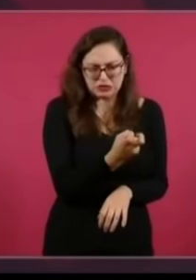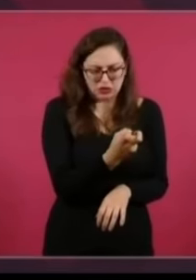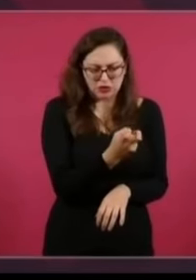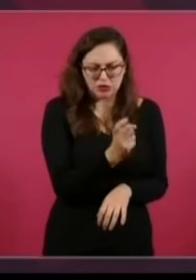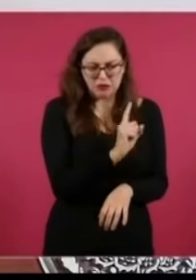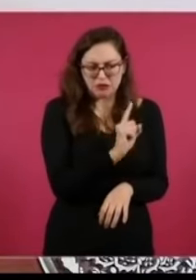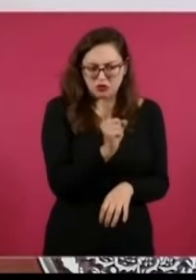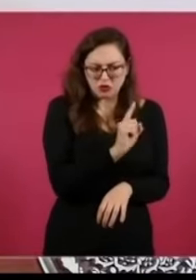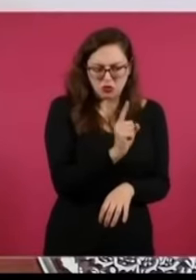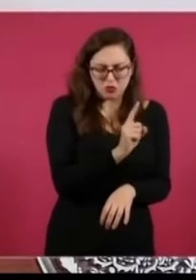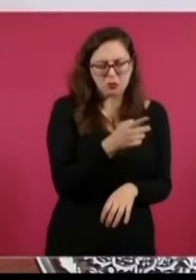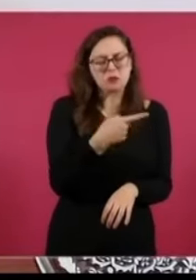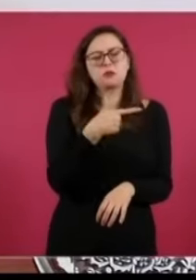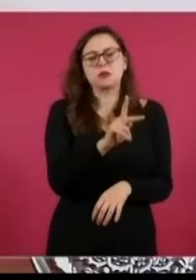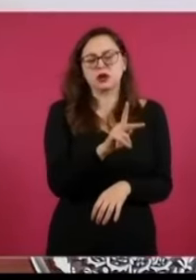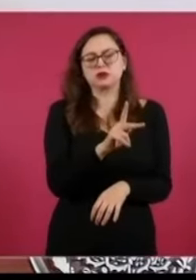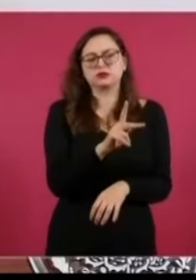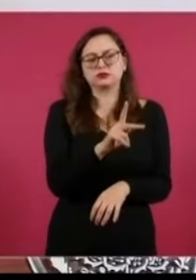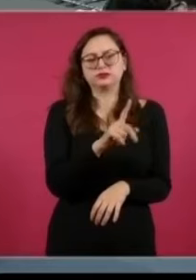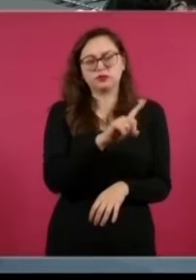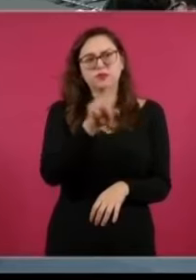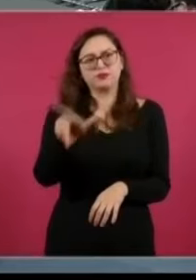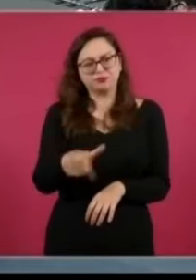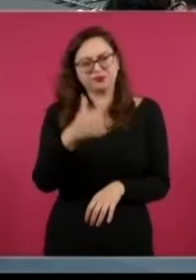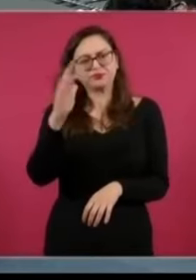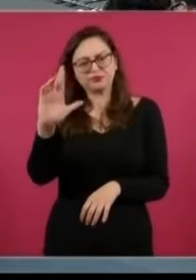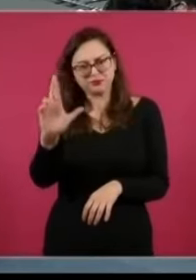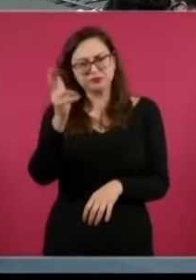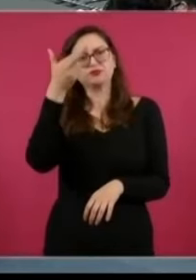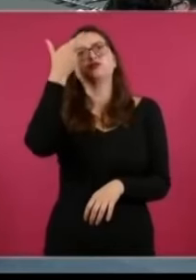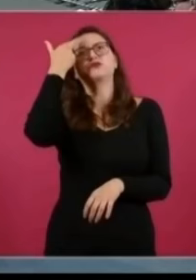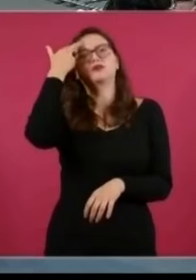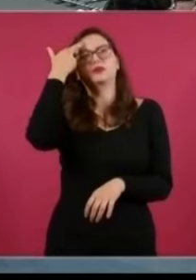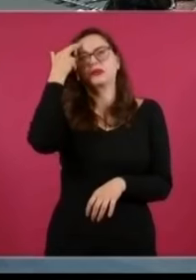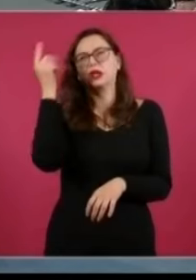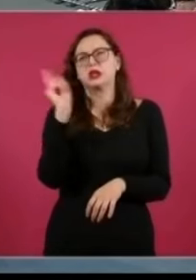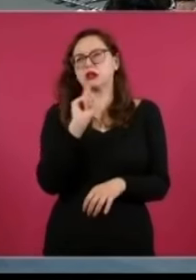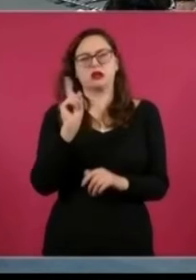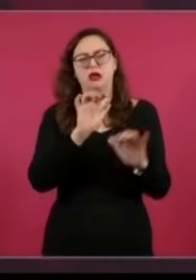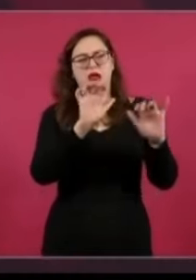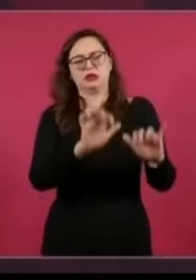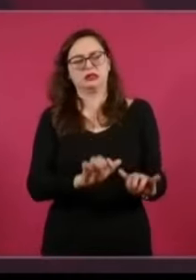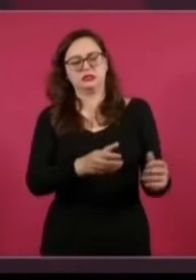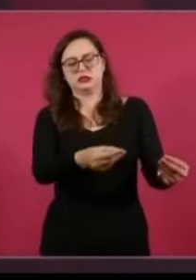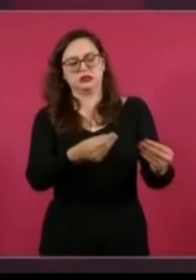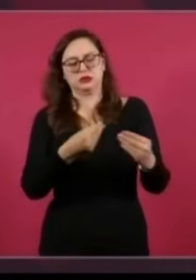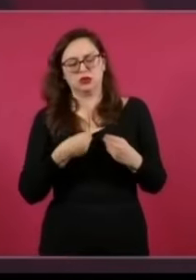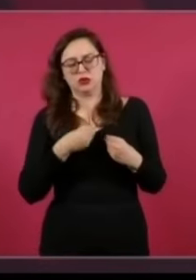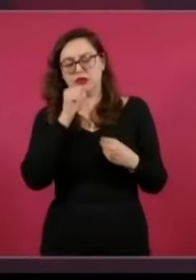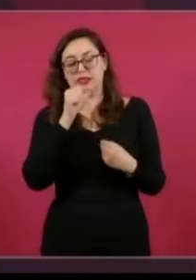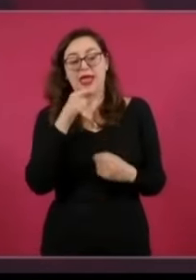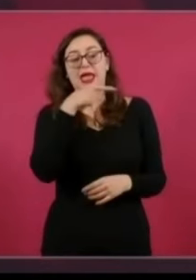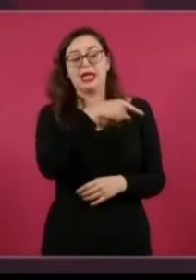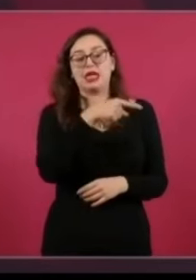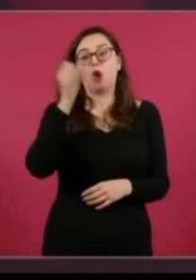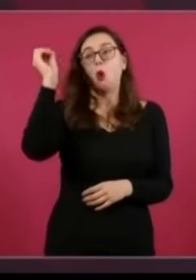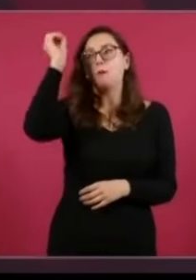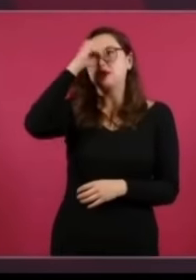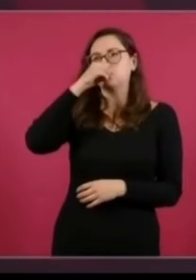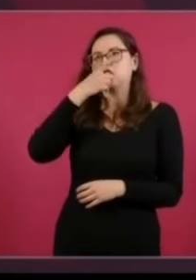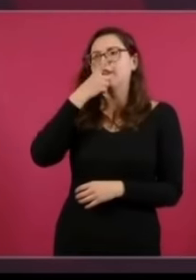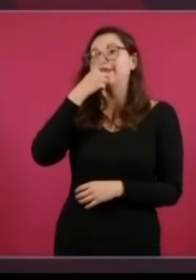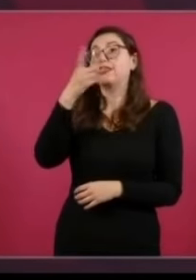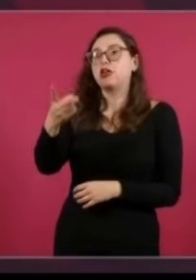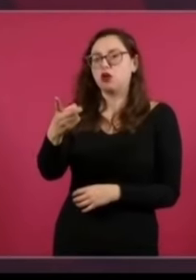no hacemos actividades político-partidarias, y no te digo nada más políticas, pues porque cuando uno informa,